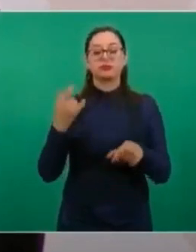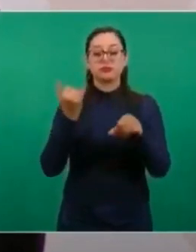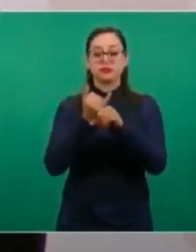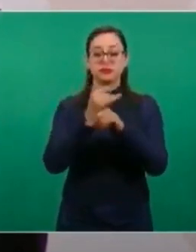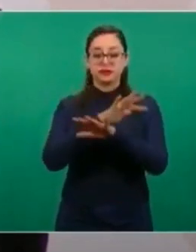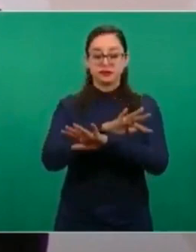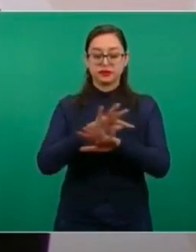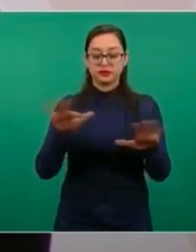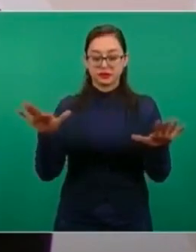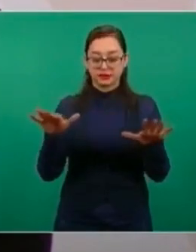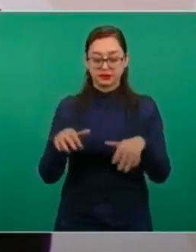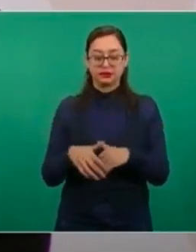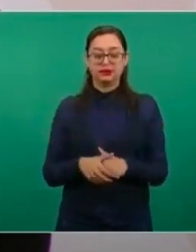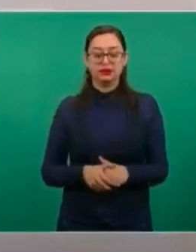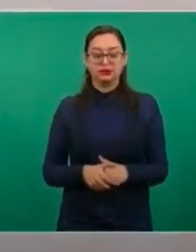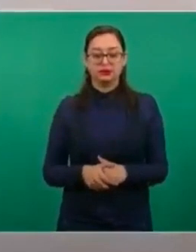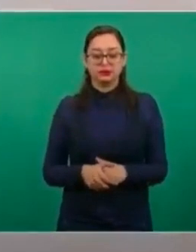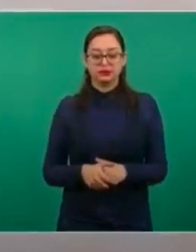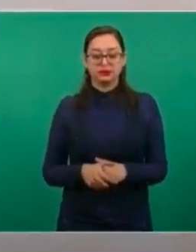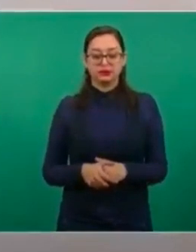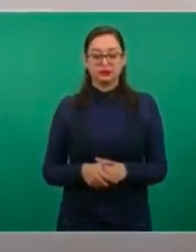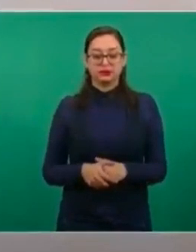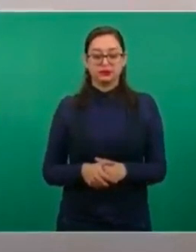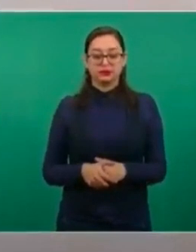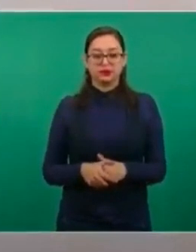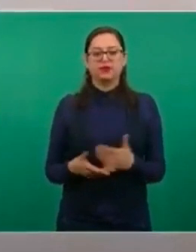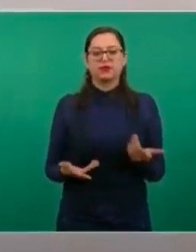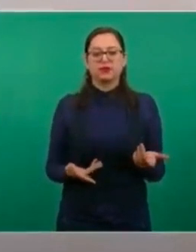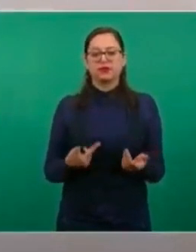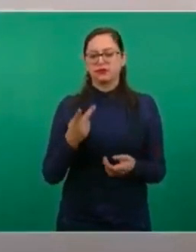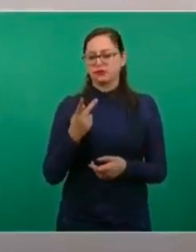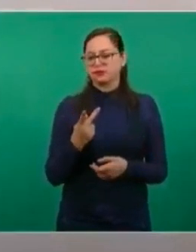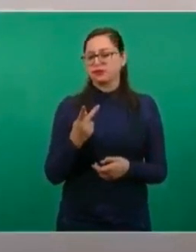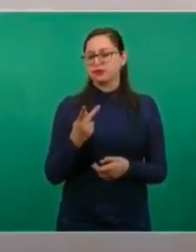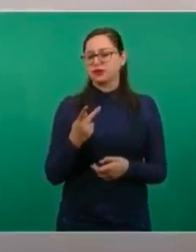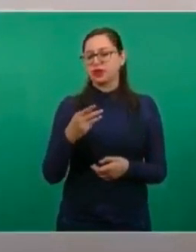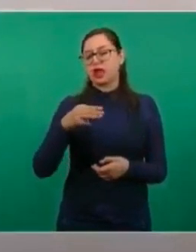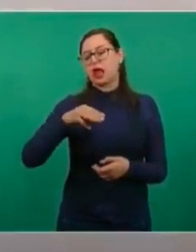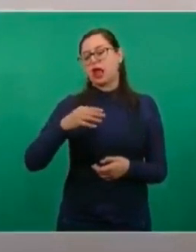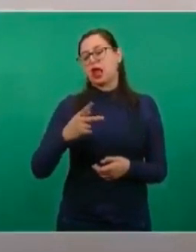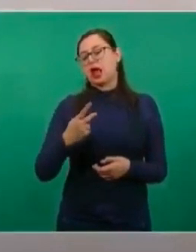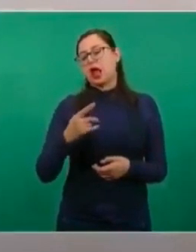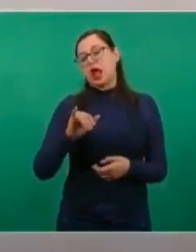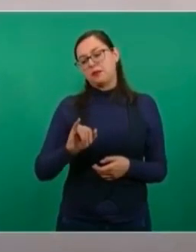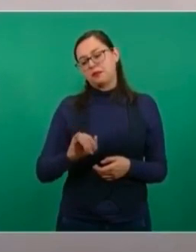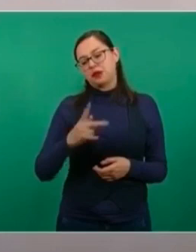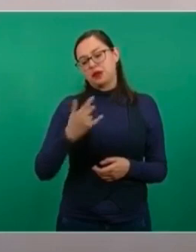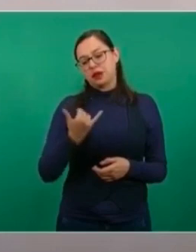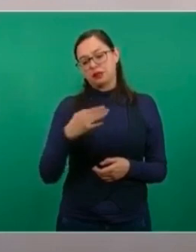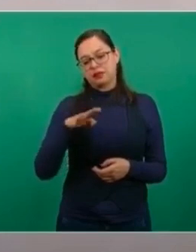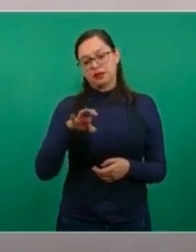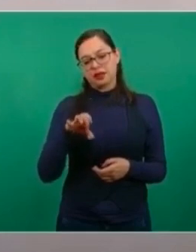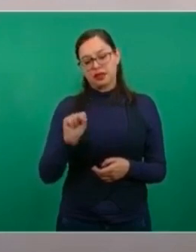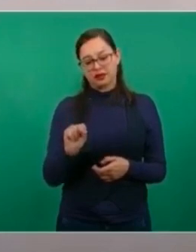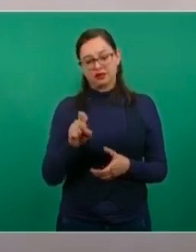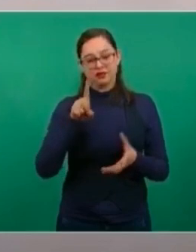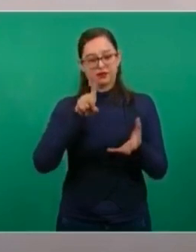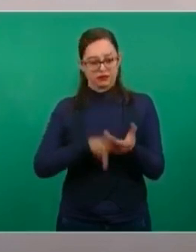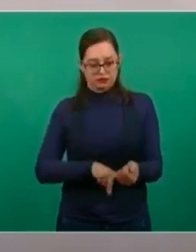a los empresarios pequeños del seguro